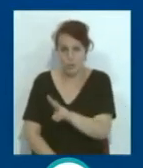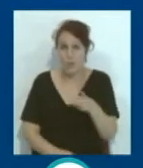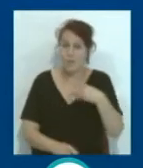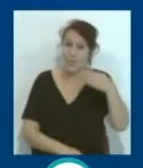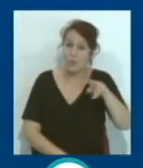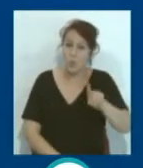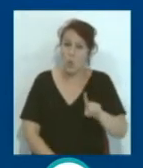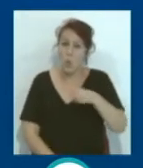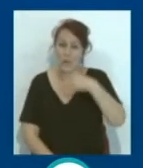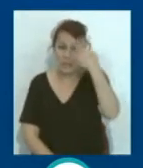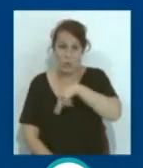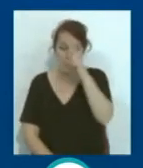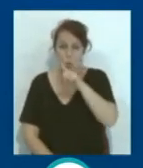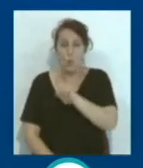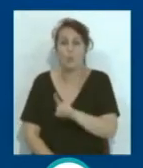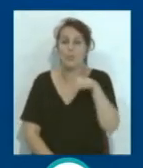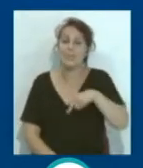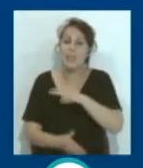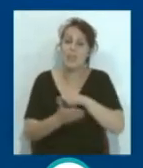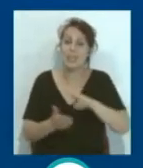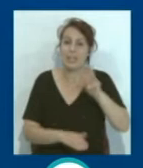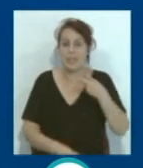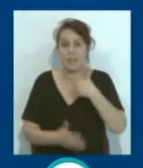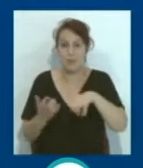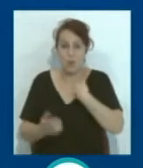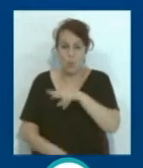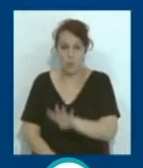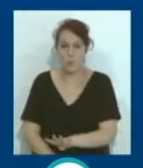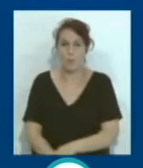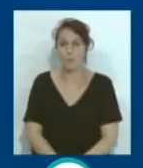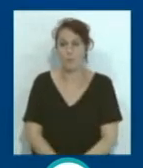...Betis 1, Atlético de Madrid 1... ...y este... ...Celta 3, Sevilla 4.